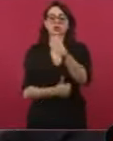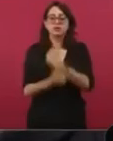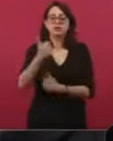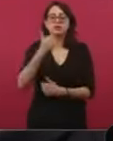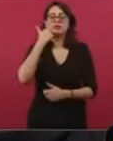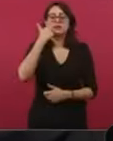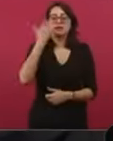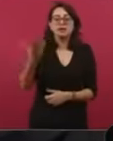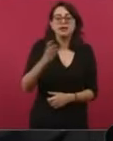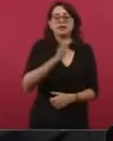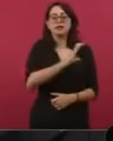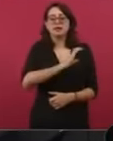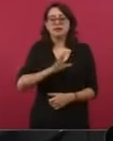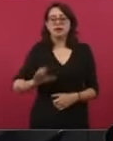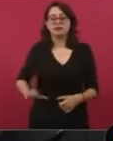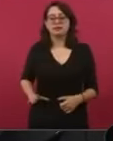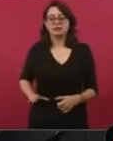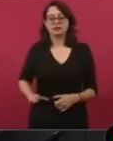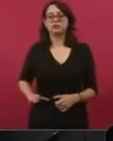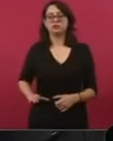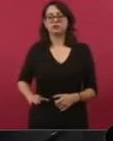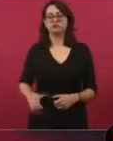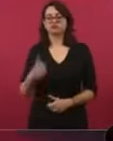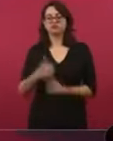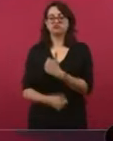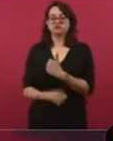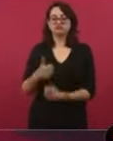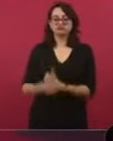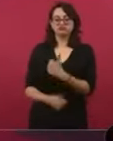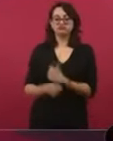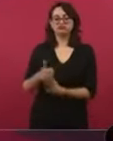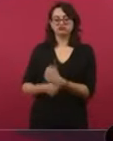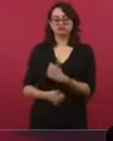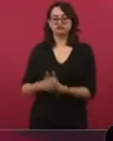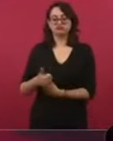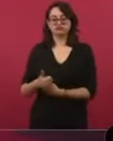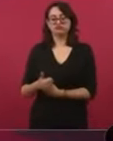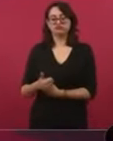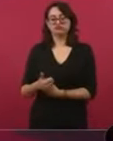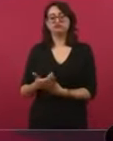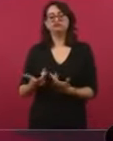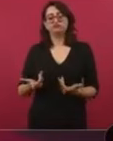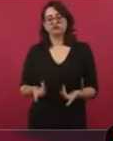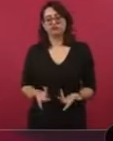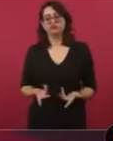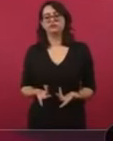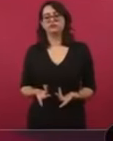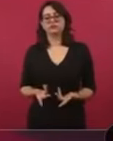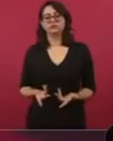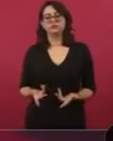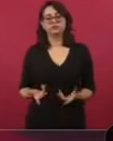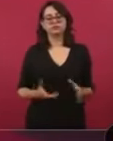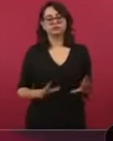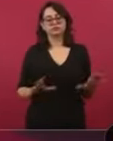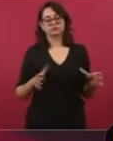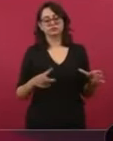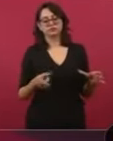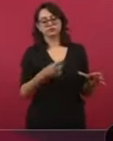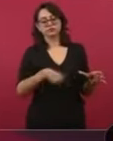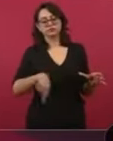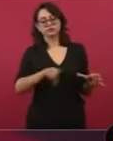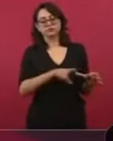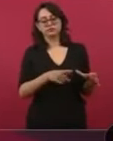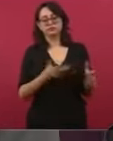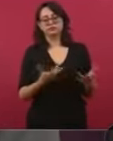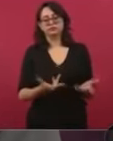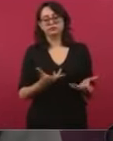para ser coordinadores de